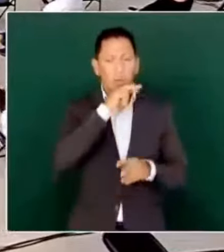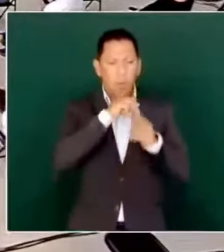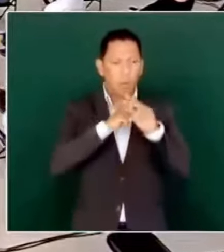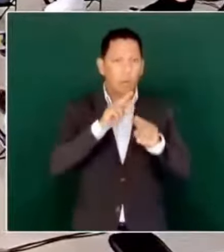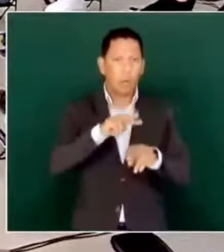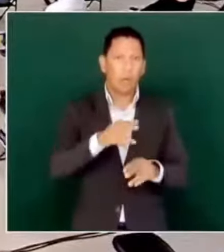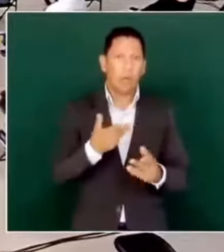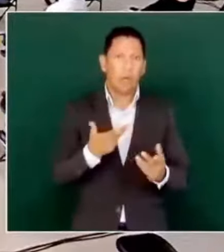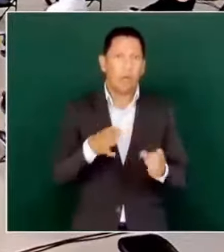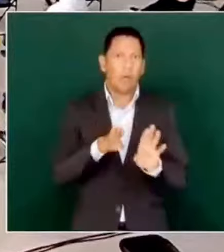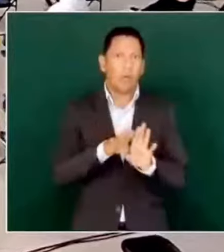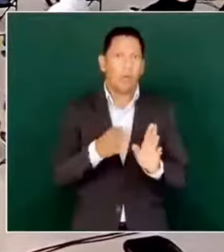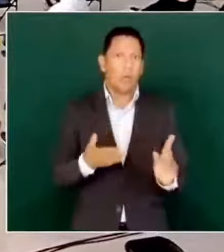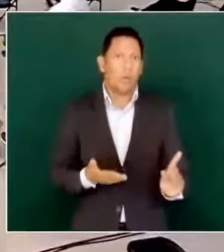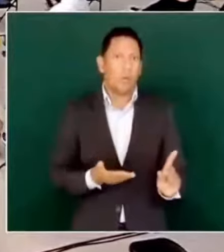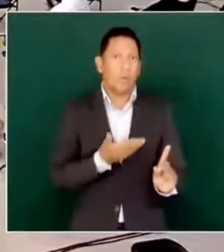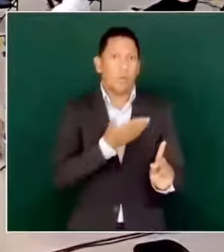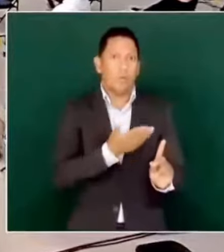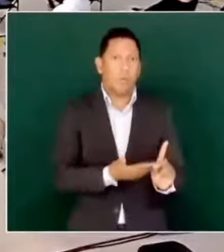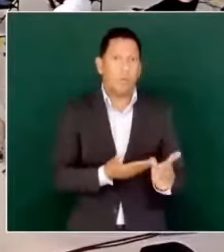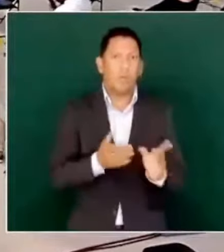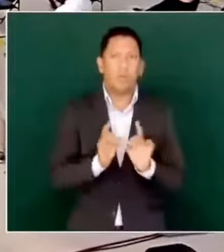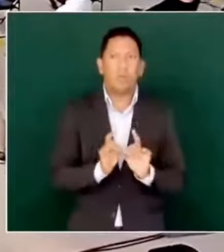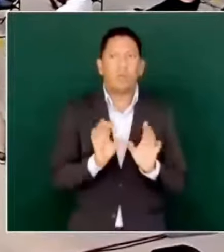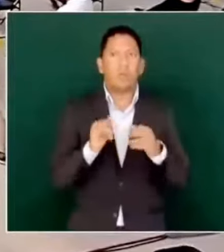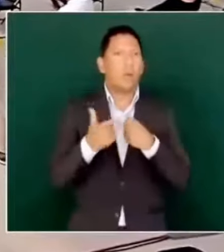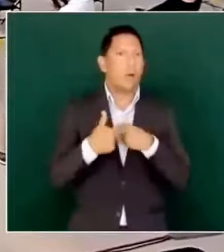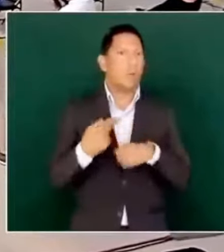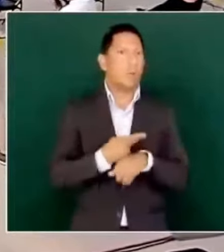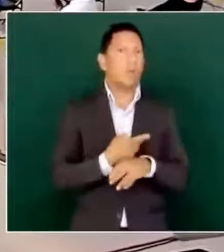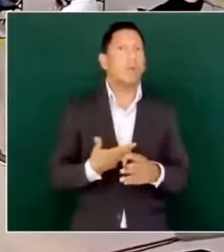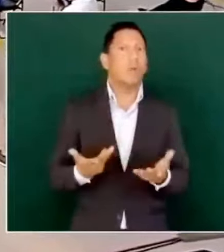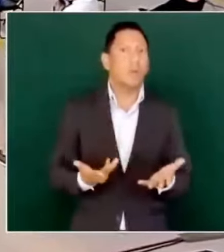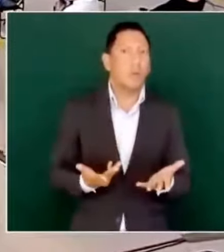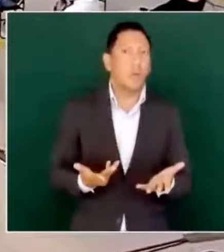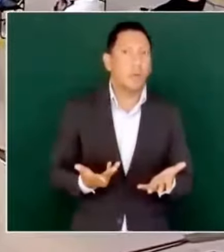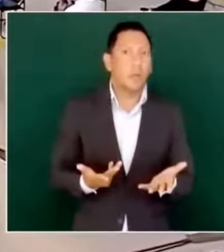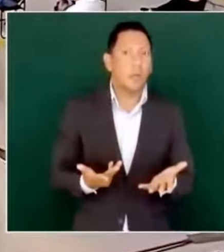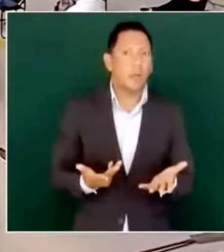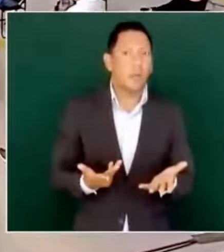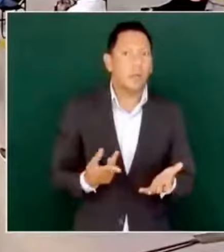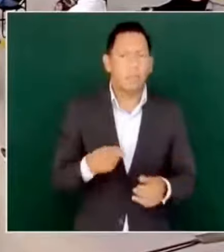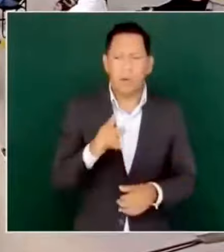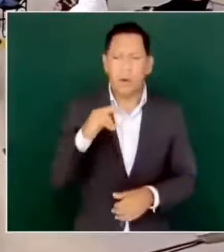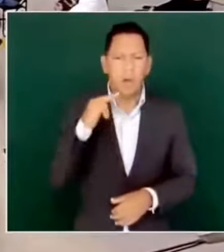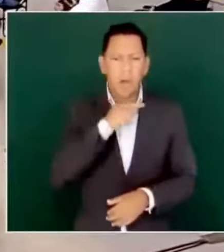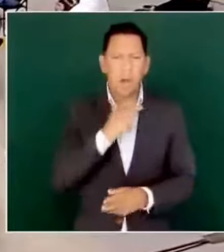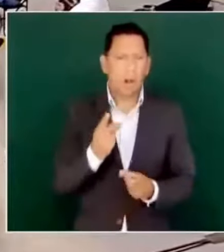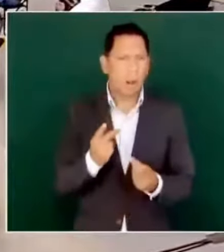imagínense, ¿le pasa algo? No, de inmediato